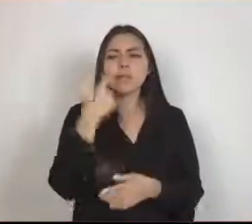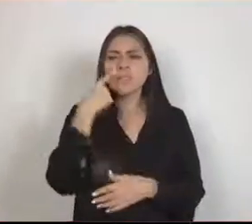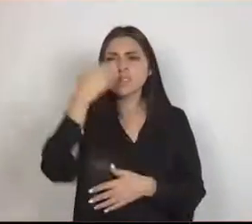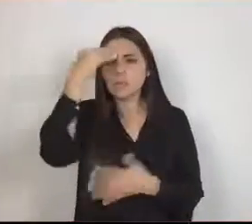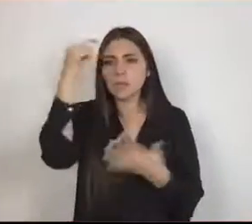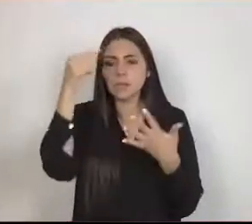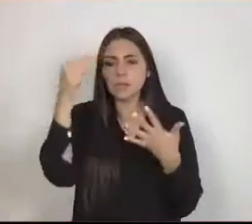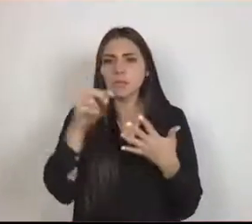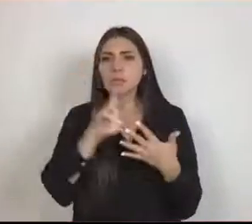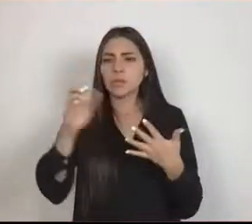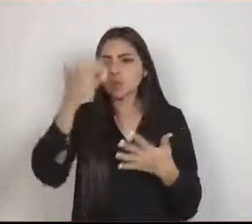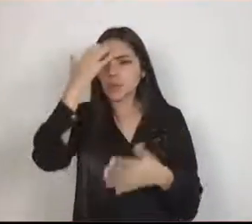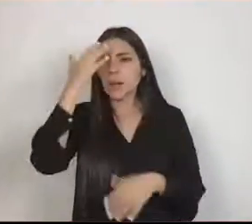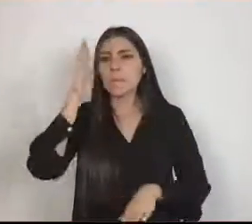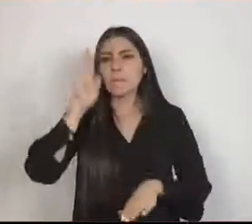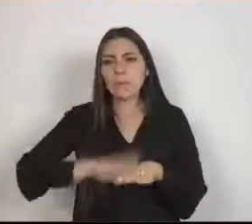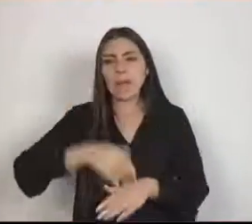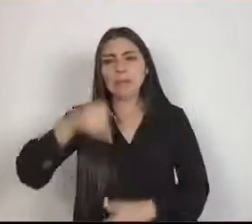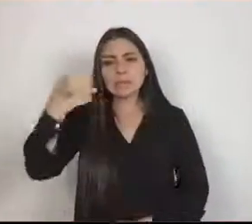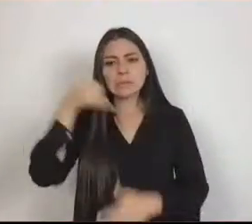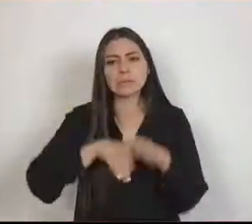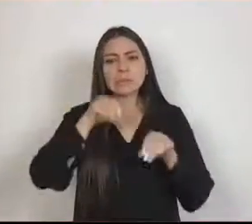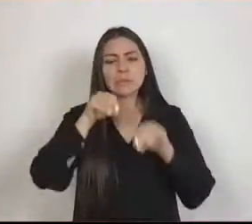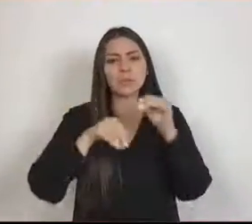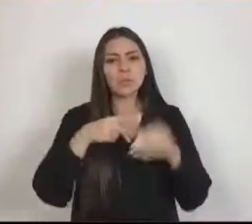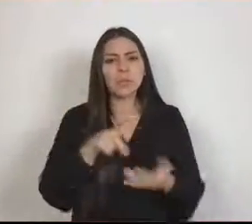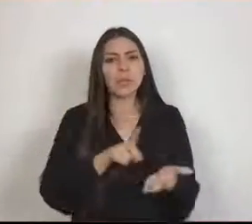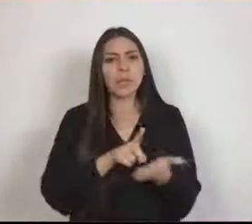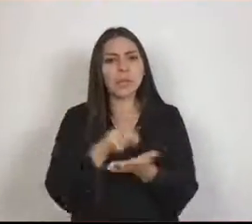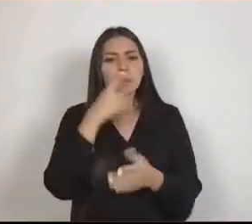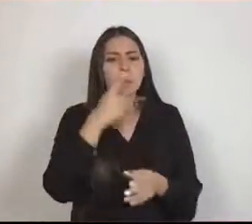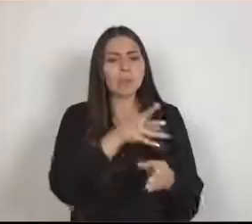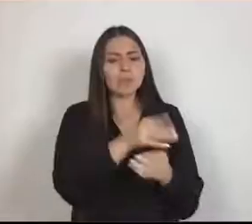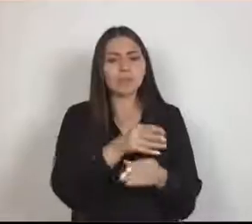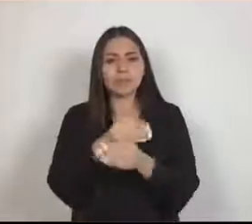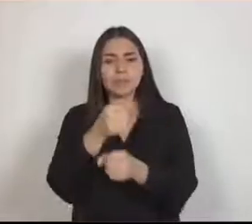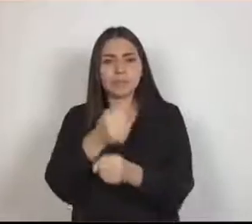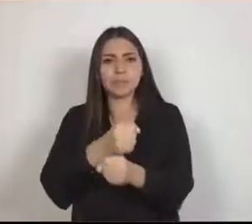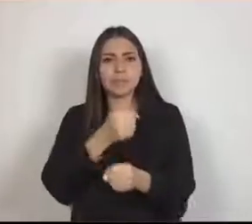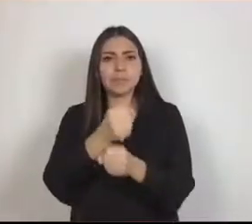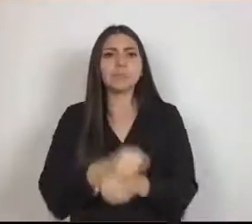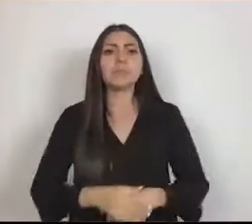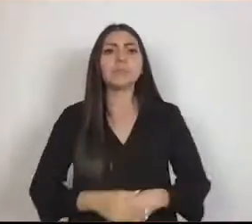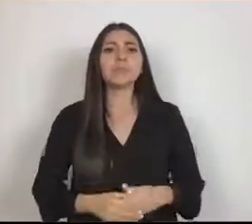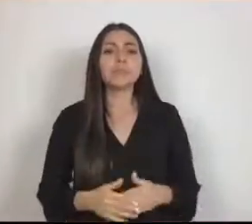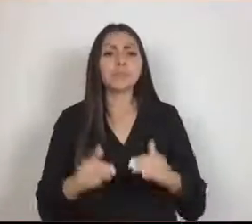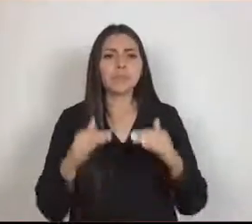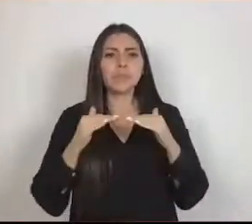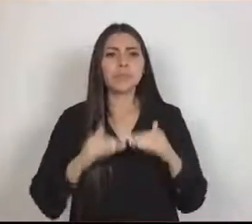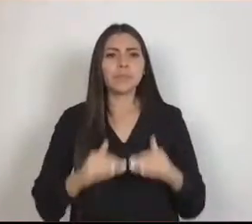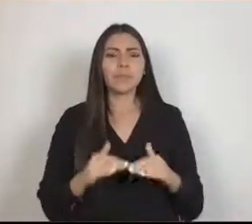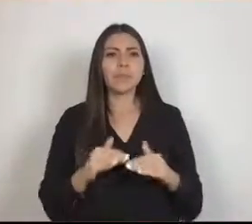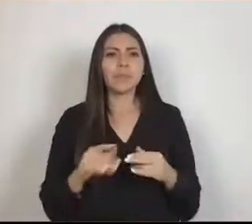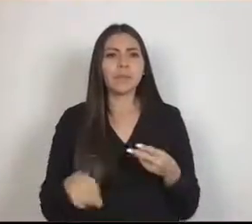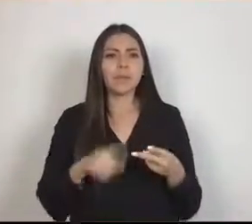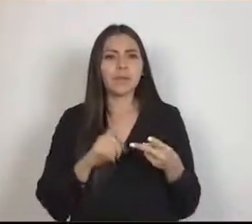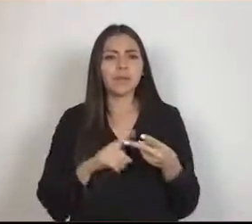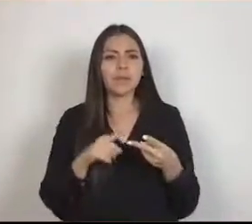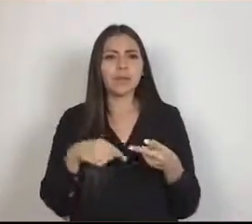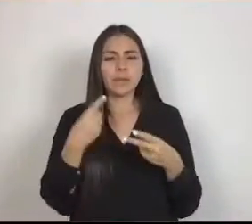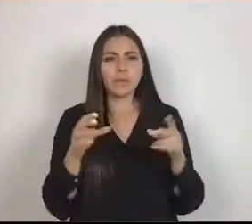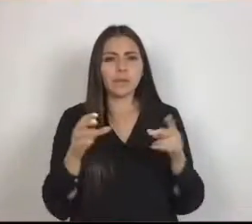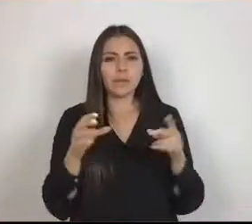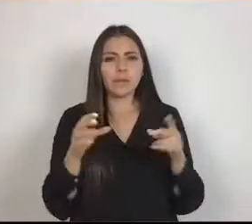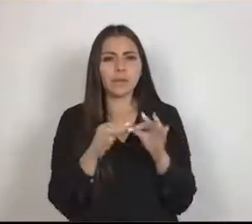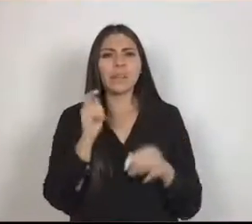normas de su formación y perfeccionamiento. La segunda parte de este pronunciamiento versa en la